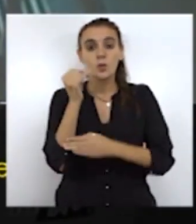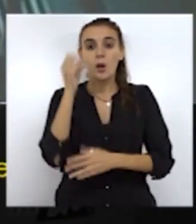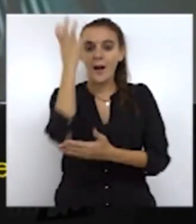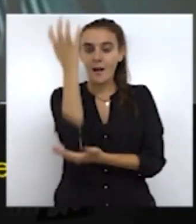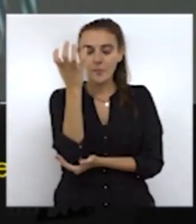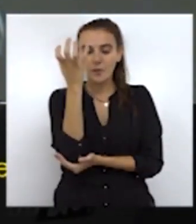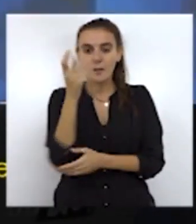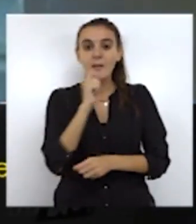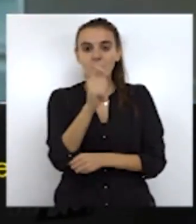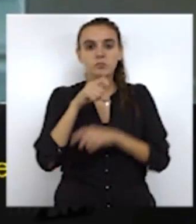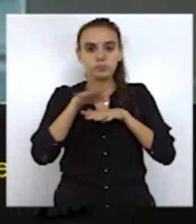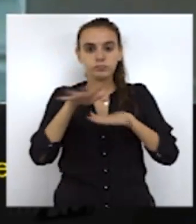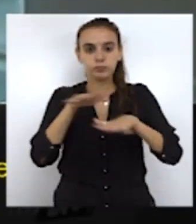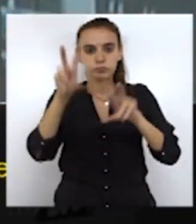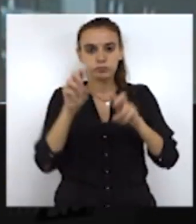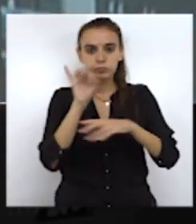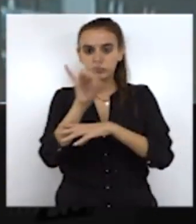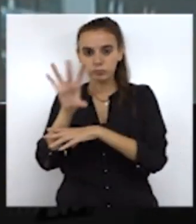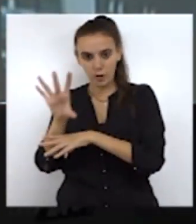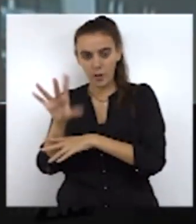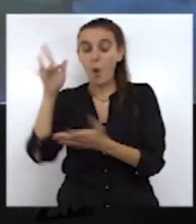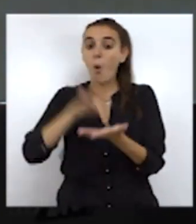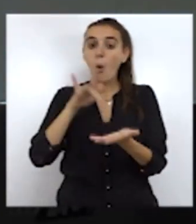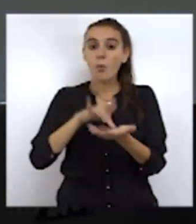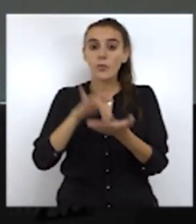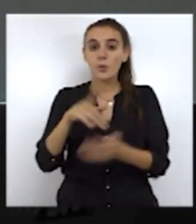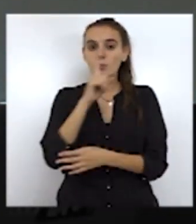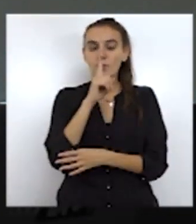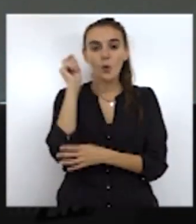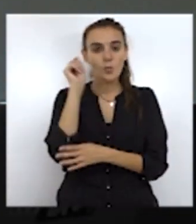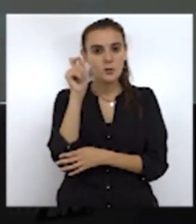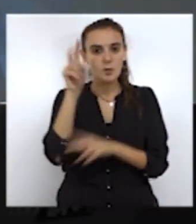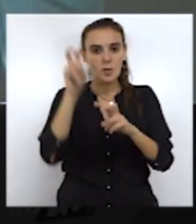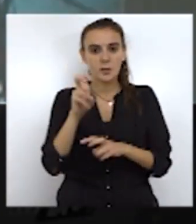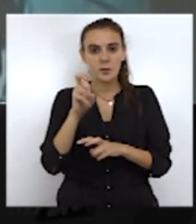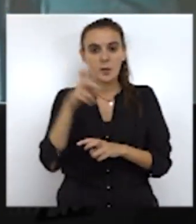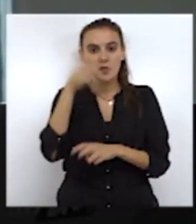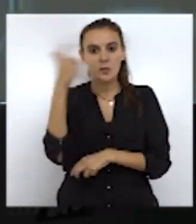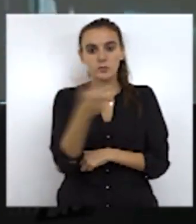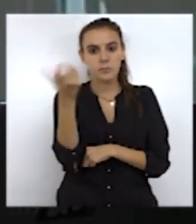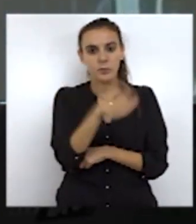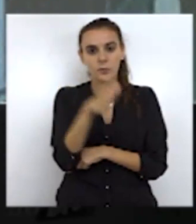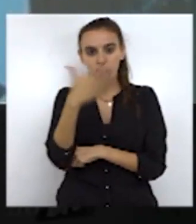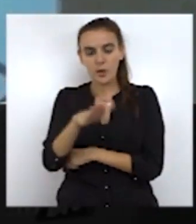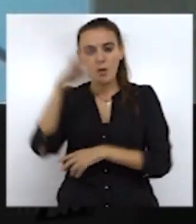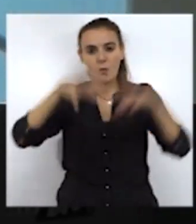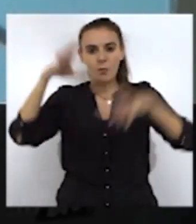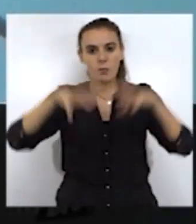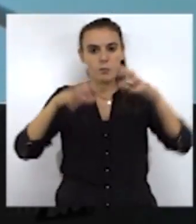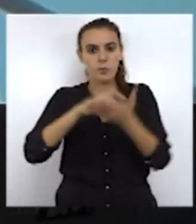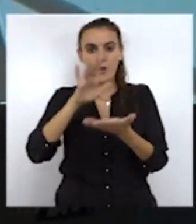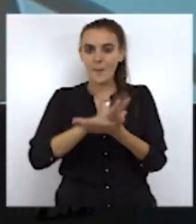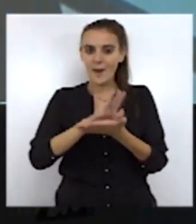el anuncio de las movilizaciones en el sector de Correos, un día en que se guardaba un minuto de silencio en memoria del bombero fallecido en las inundaciones